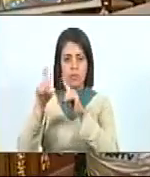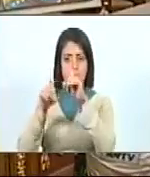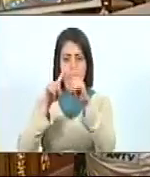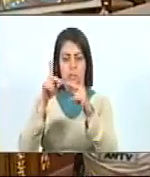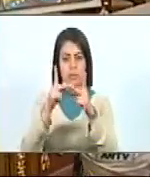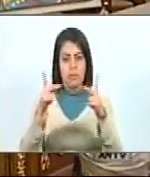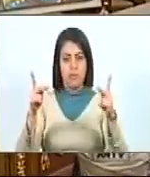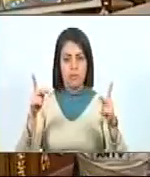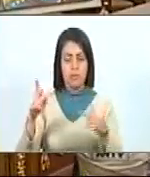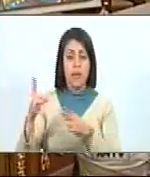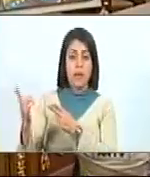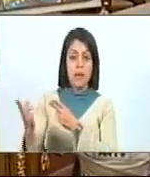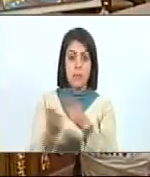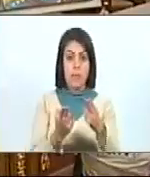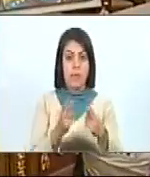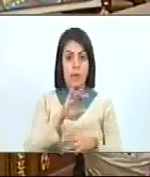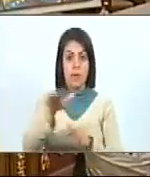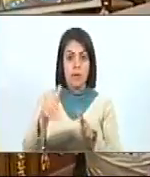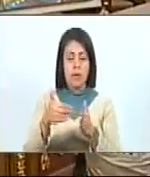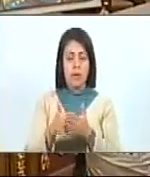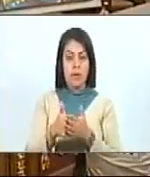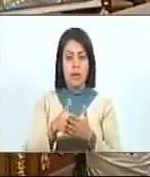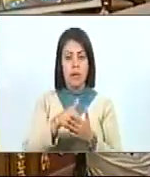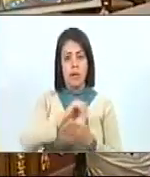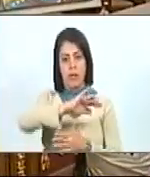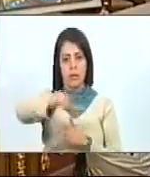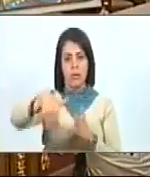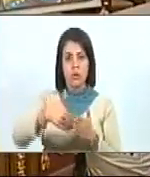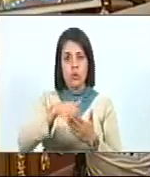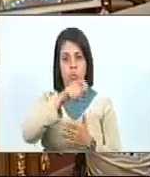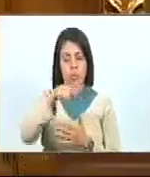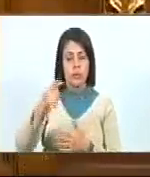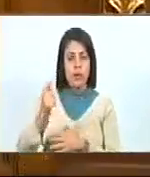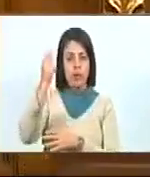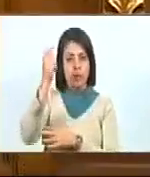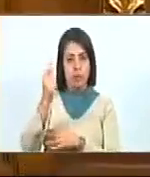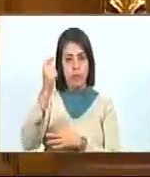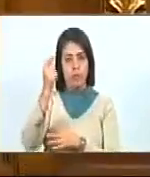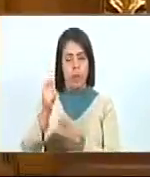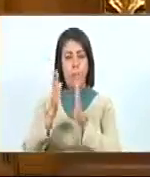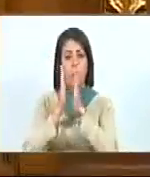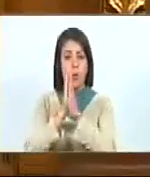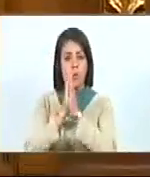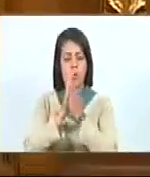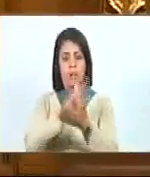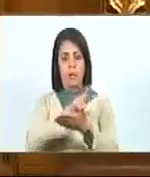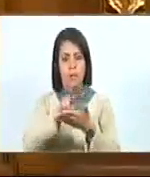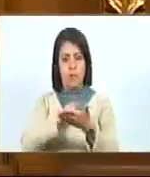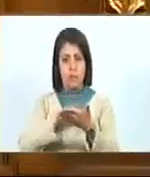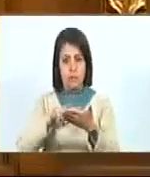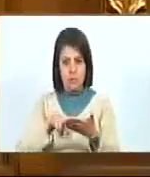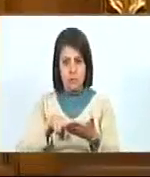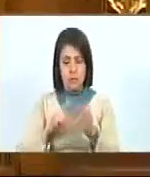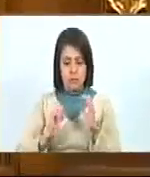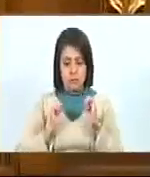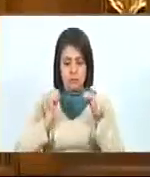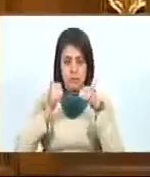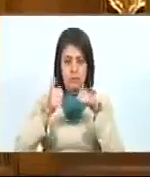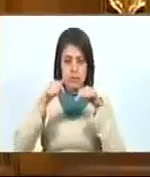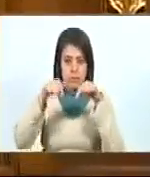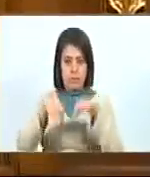Pero invito, o sea, entonces hago la invitación a todos los colegas diputados a que se lean en principio,